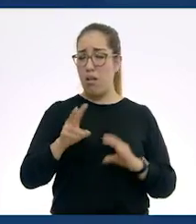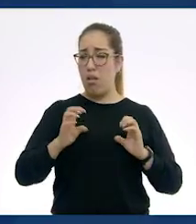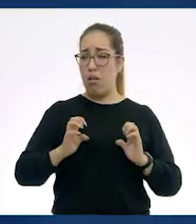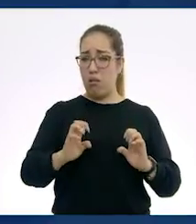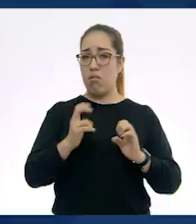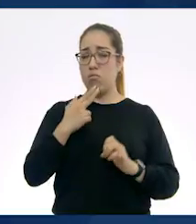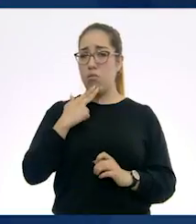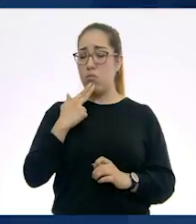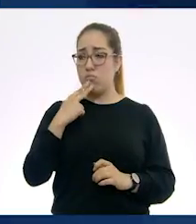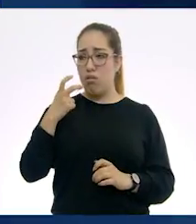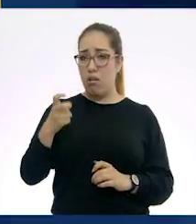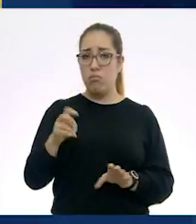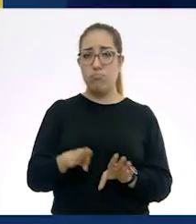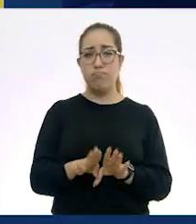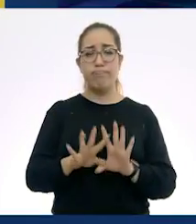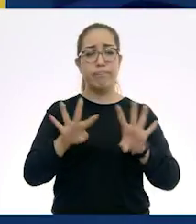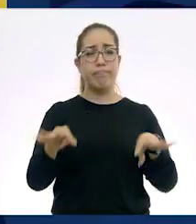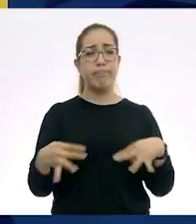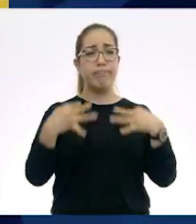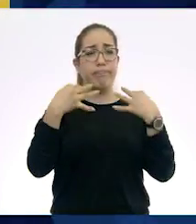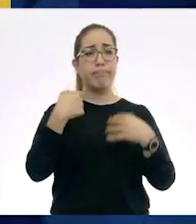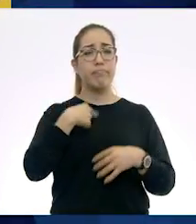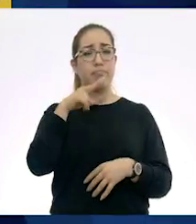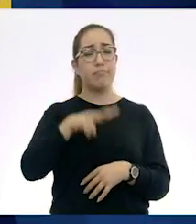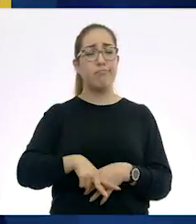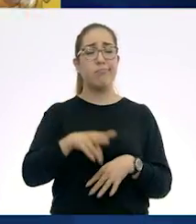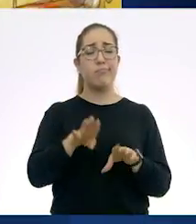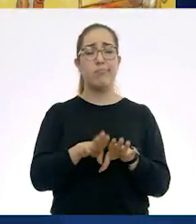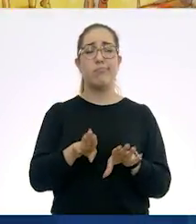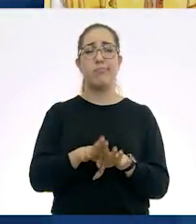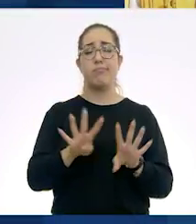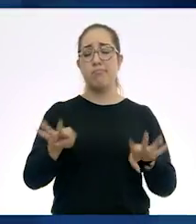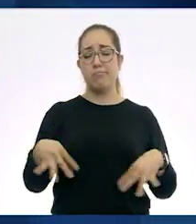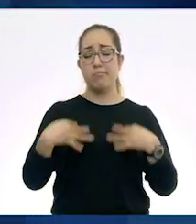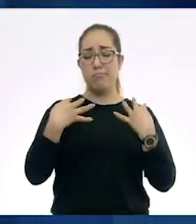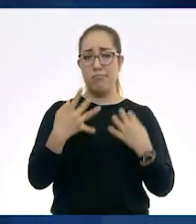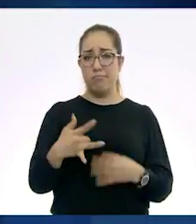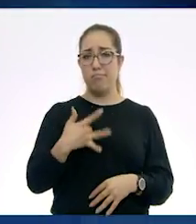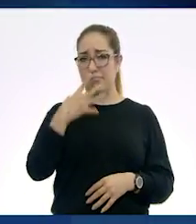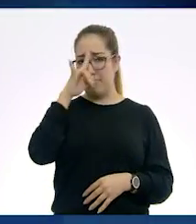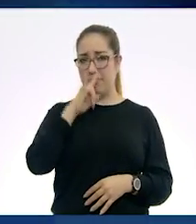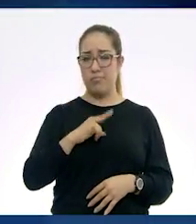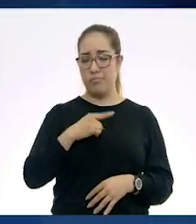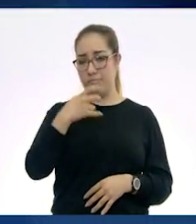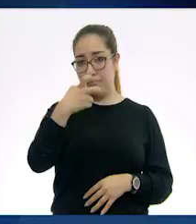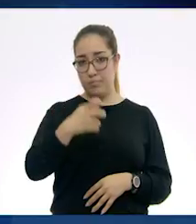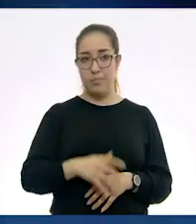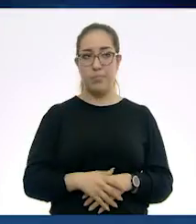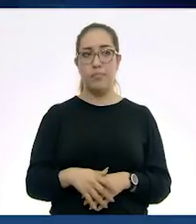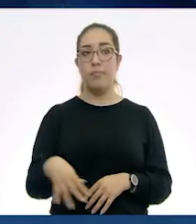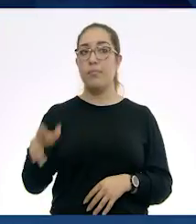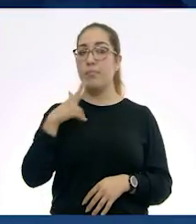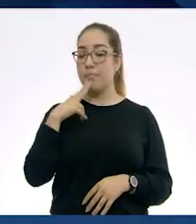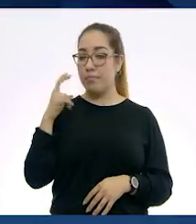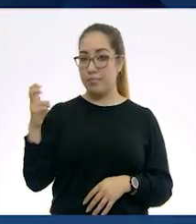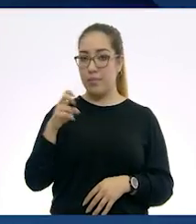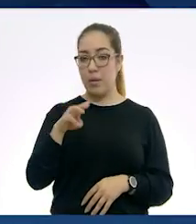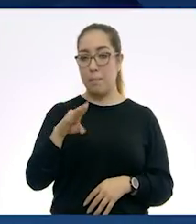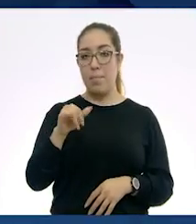también ser atractivos a la vista. Entonces, vamos a poner metalurgia.